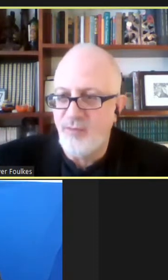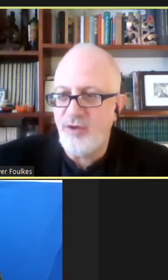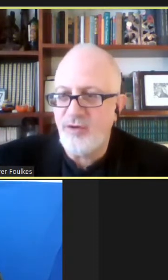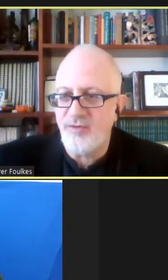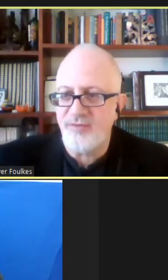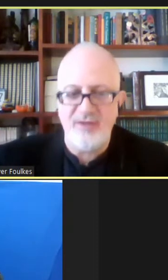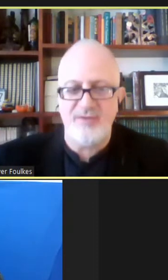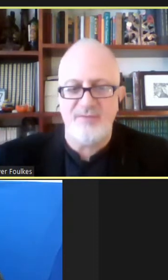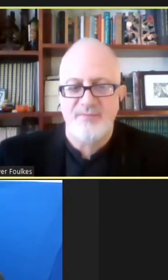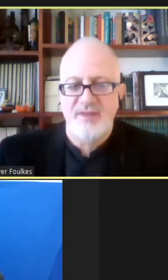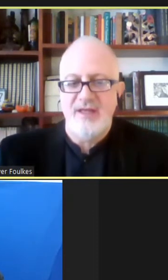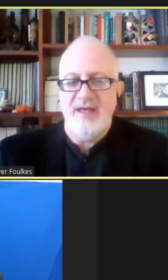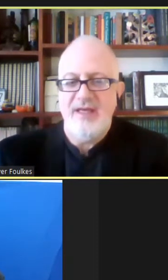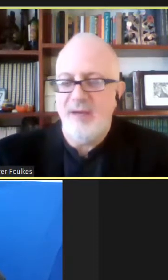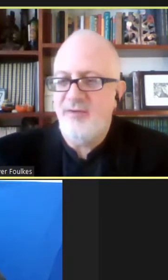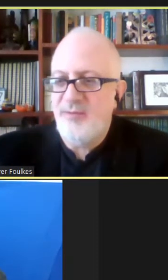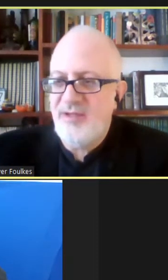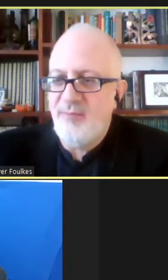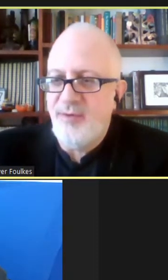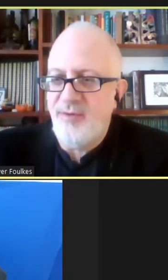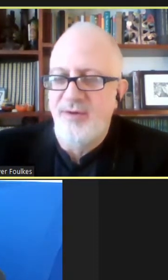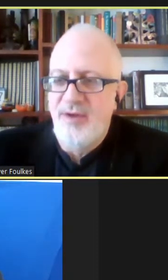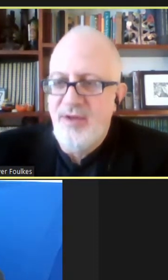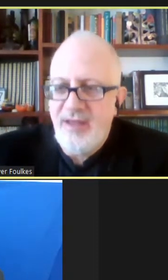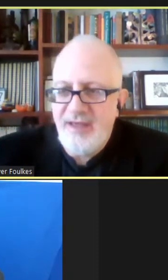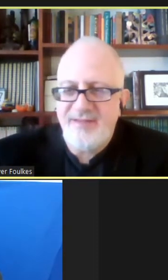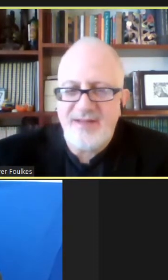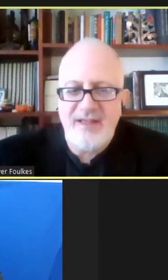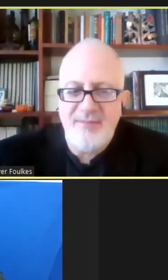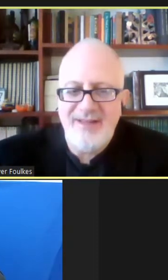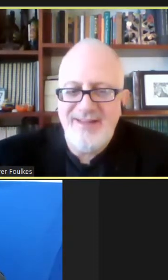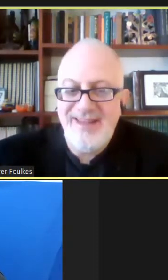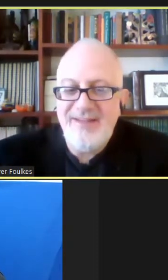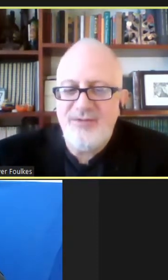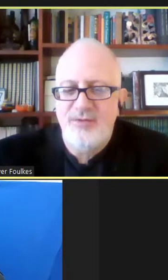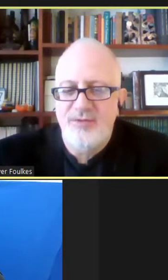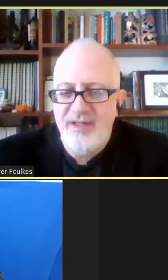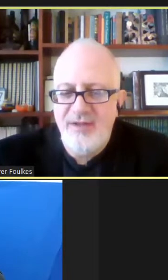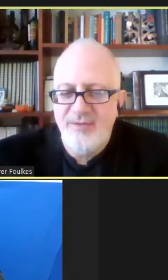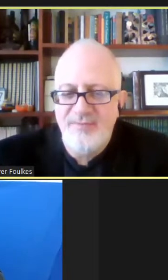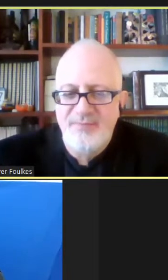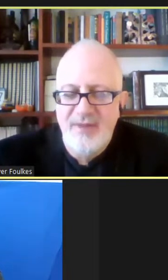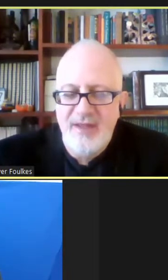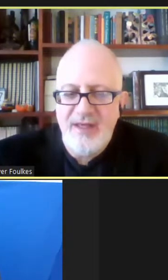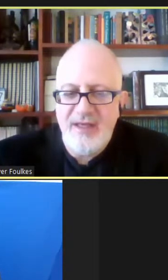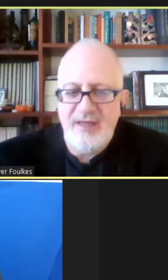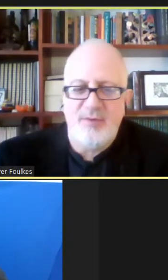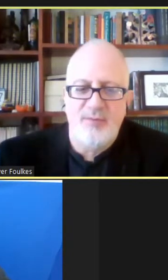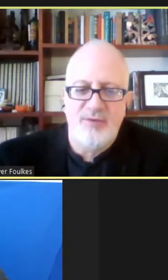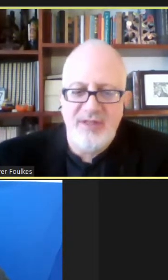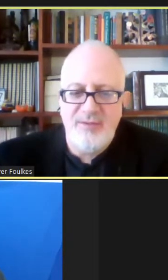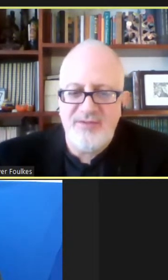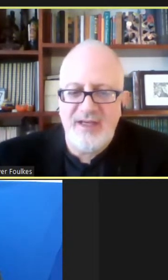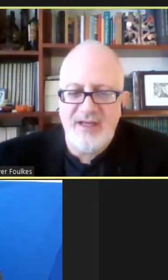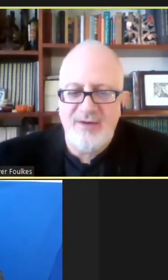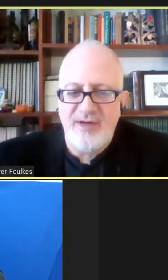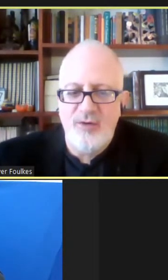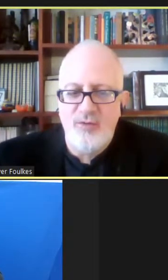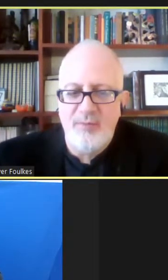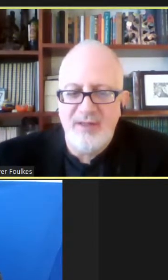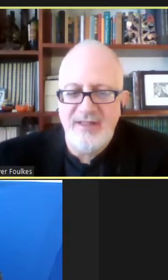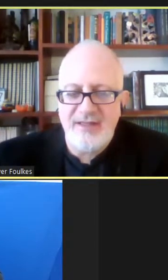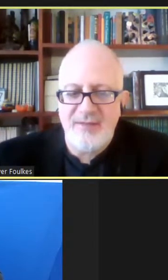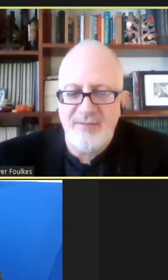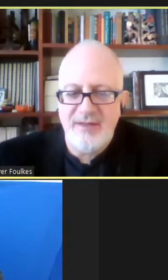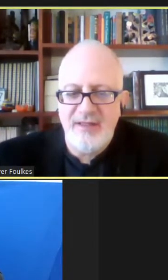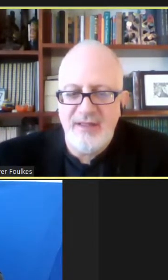yo, muy conocido y al mismo tiempo extrañamente desconocido por motivos que creo que